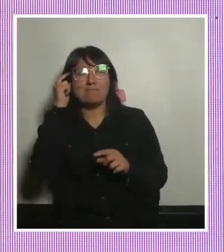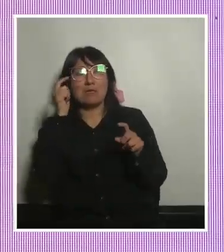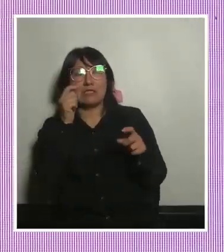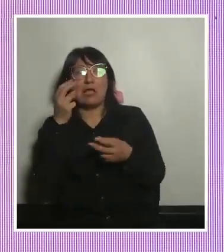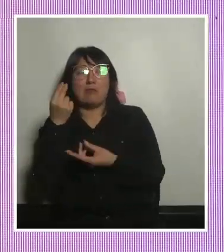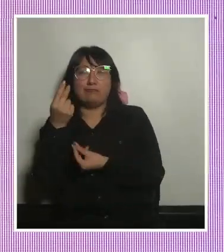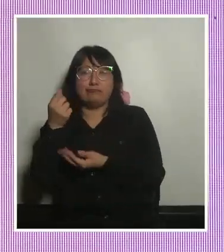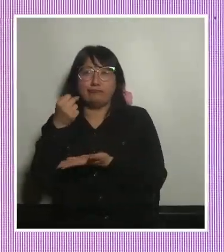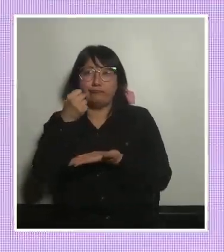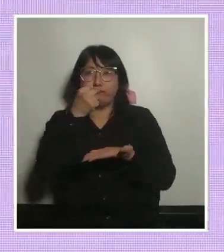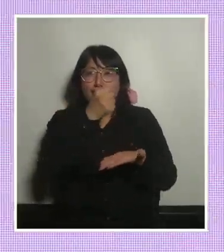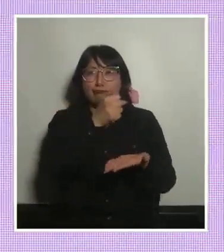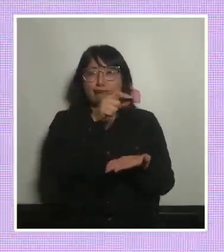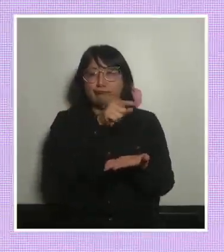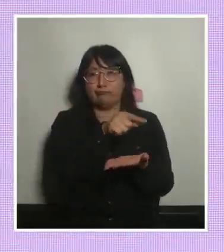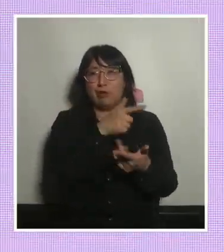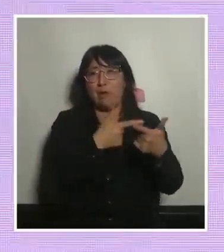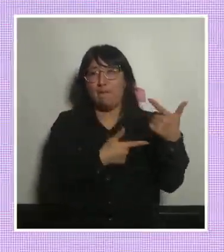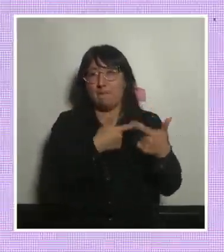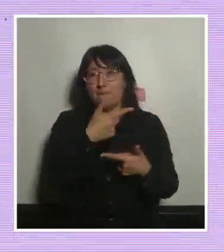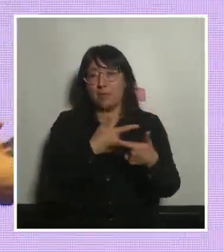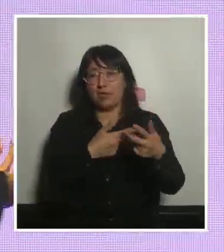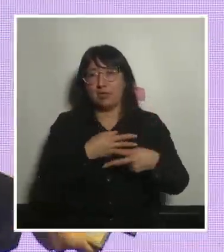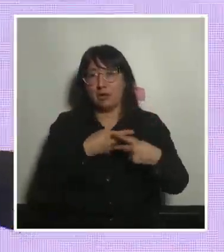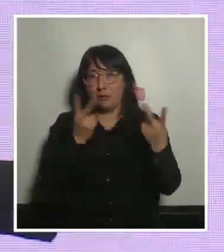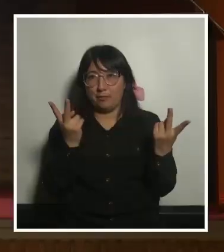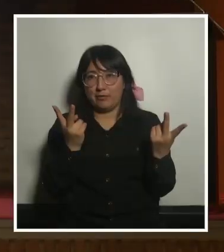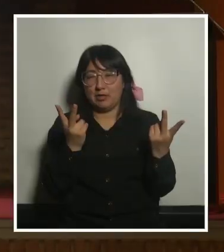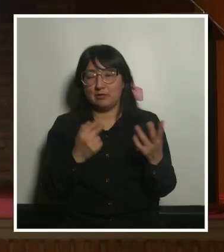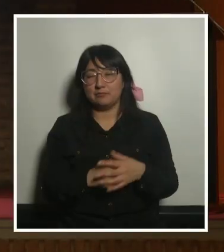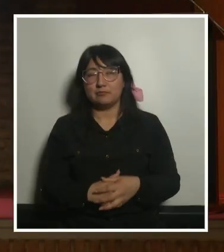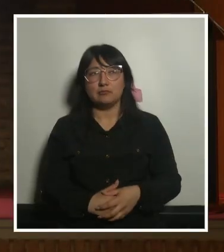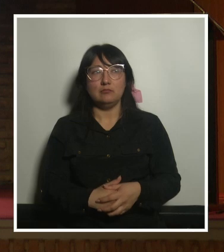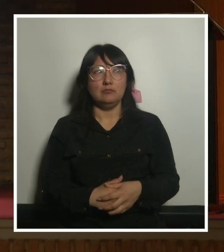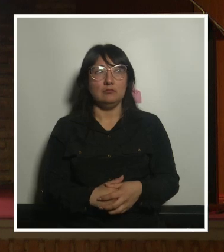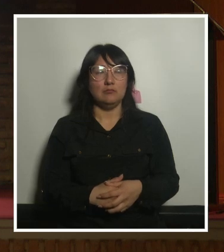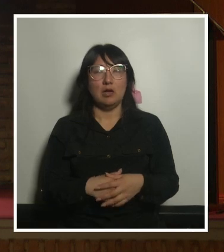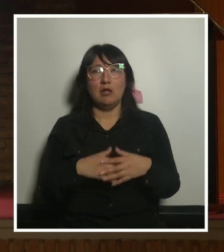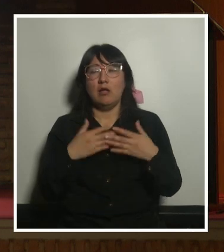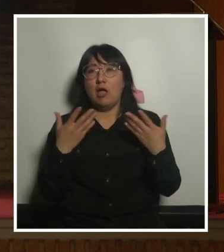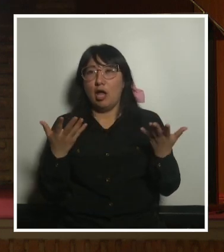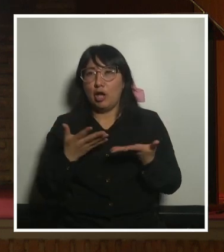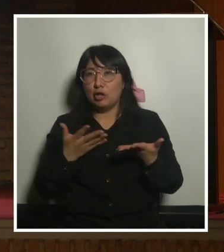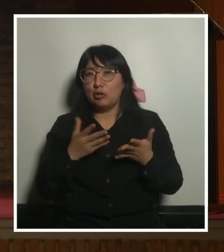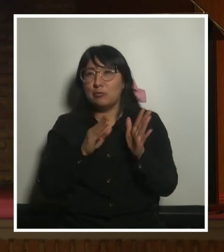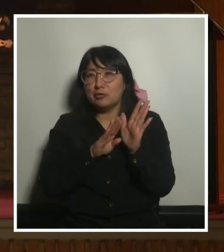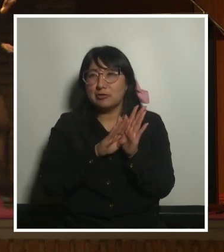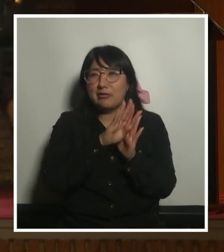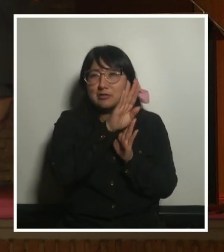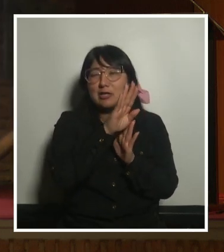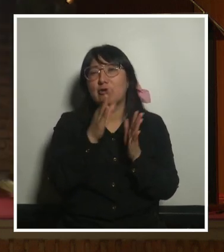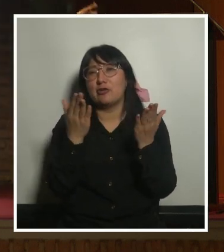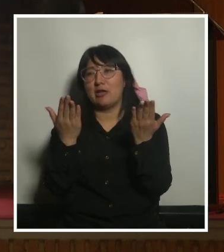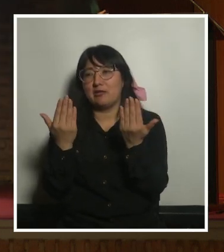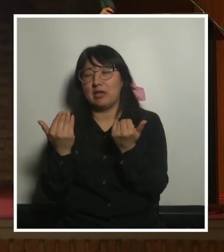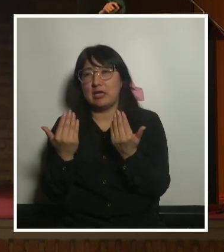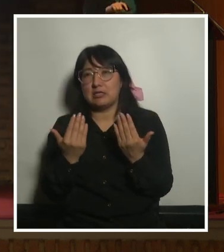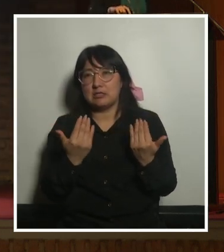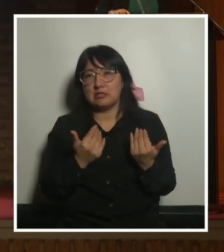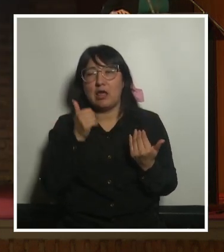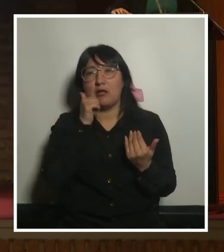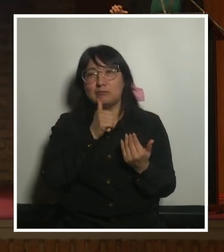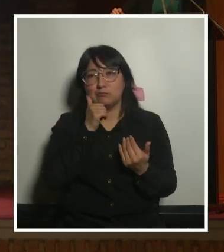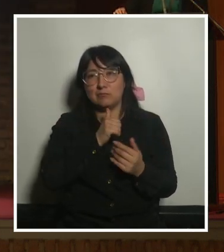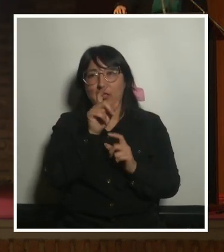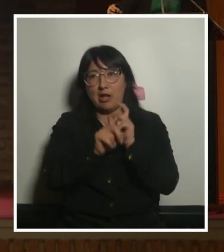etcétera en políticas públicas en lo que produce y en la satisfacción de necesidades cotidianas de las